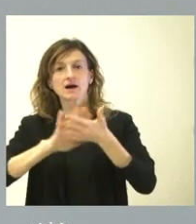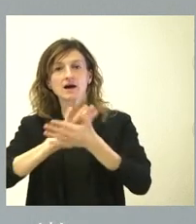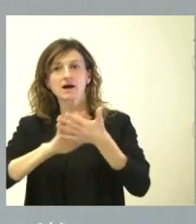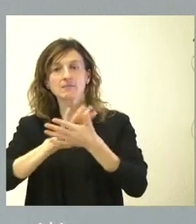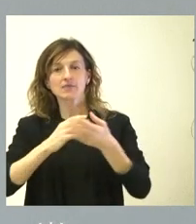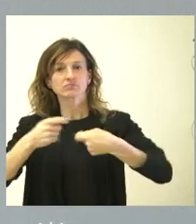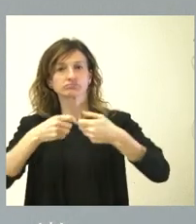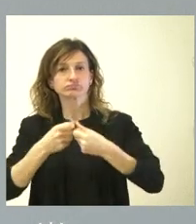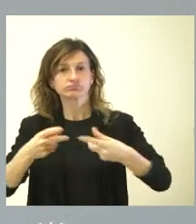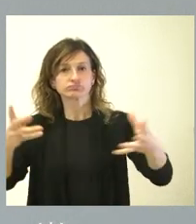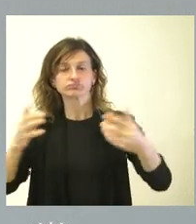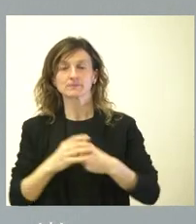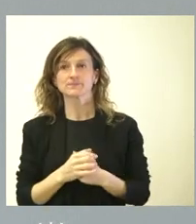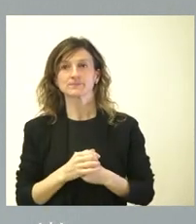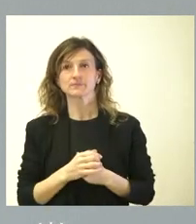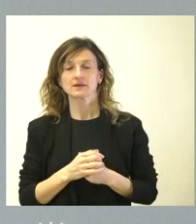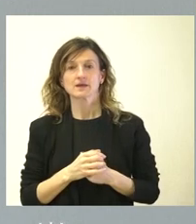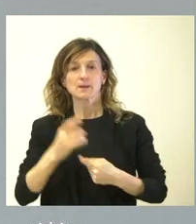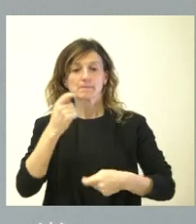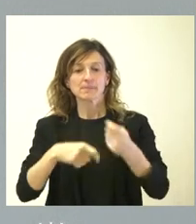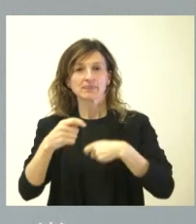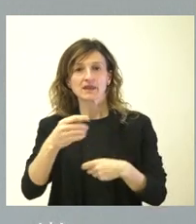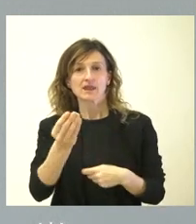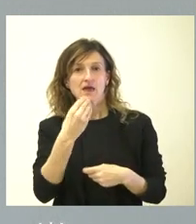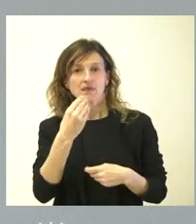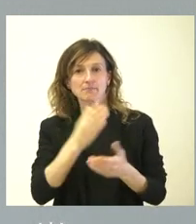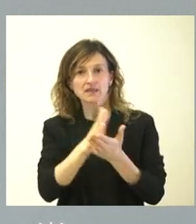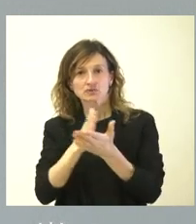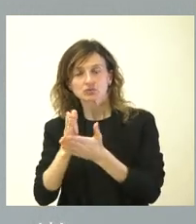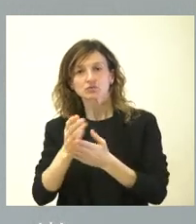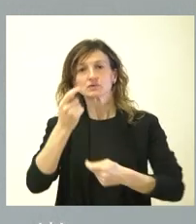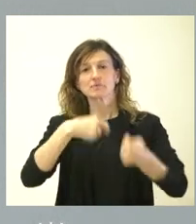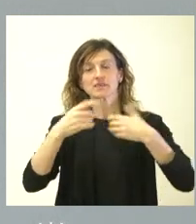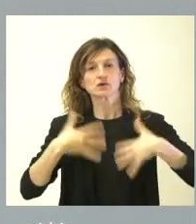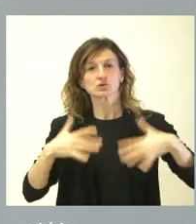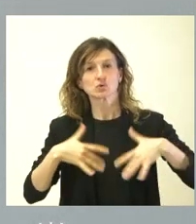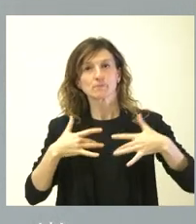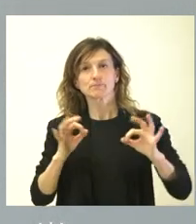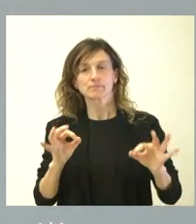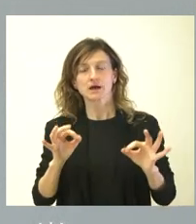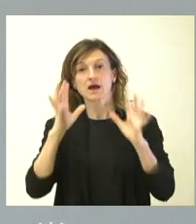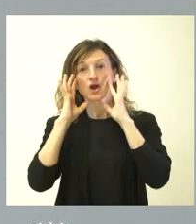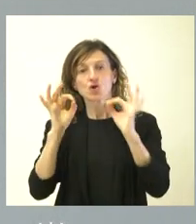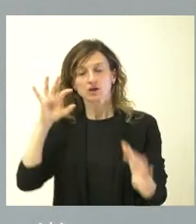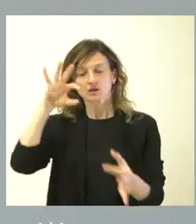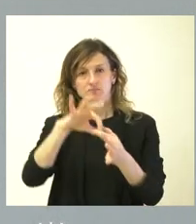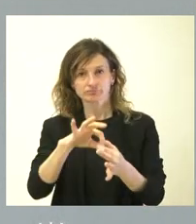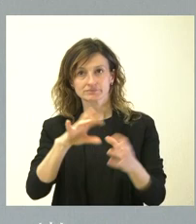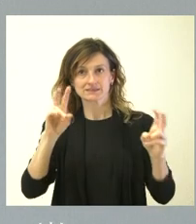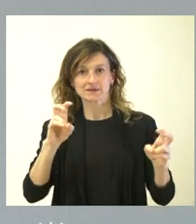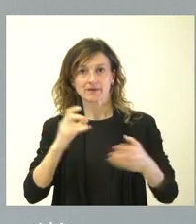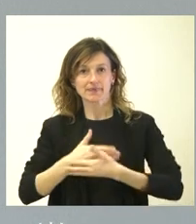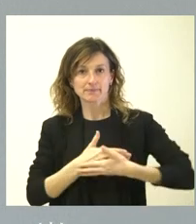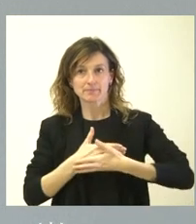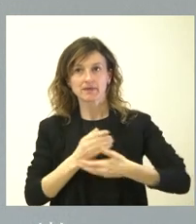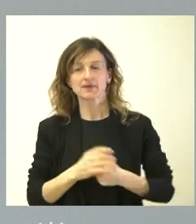amplios que van desde los que venden alimentos, los que venden ropa, siempre que, lógicamente, sea ropa que incluye la ropa de